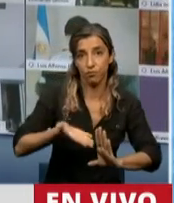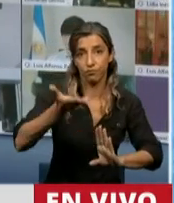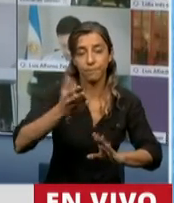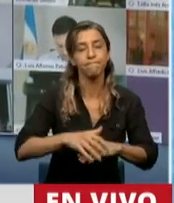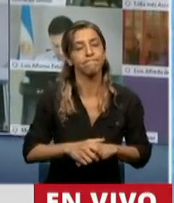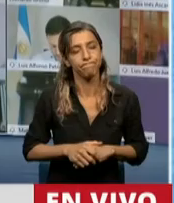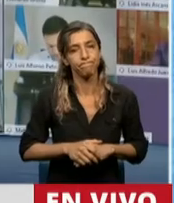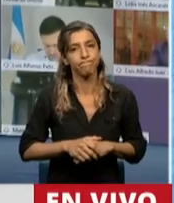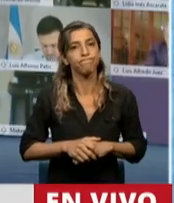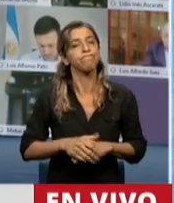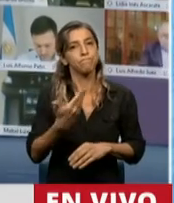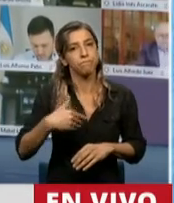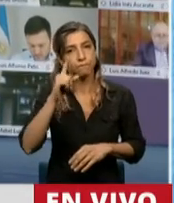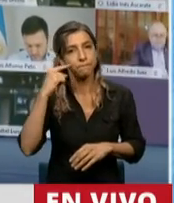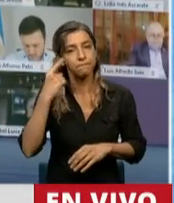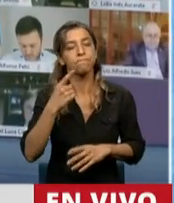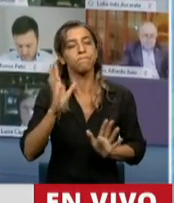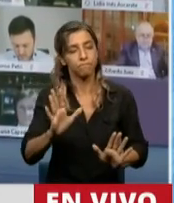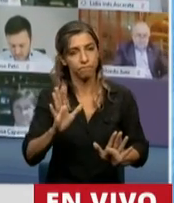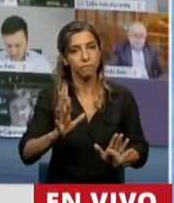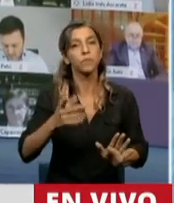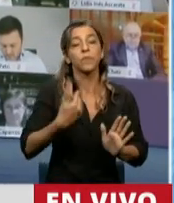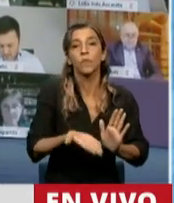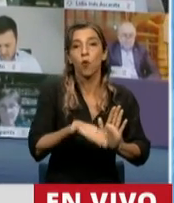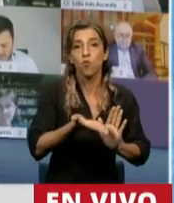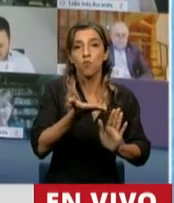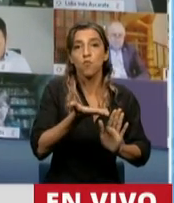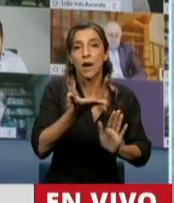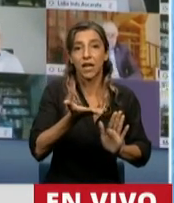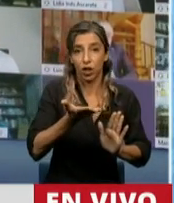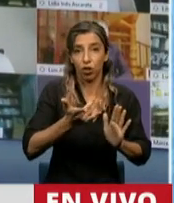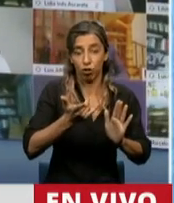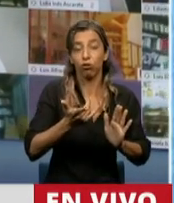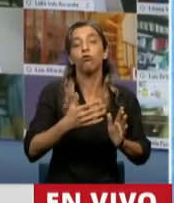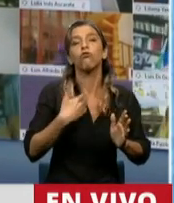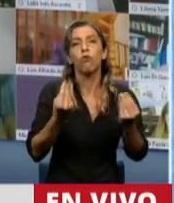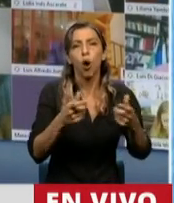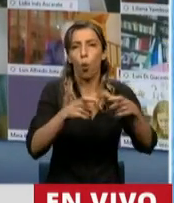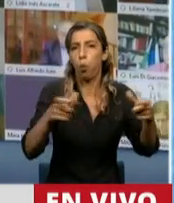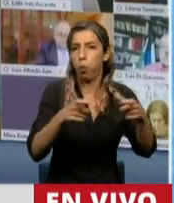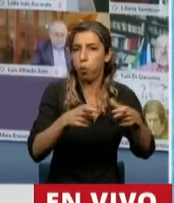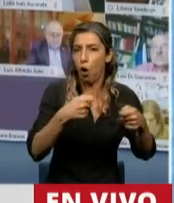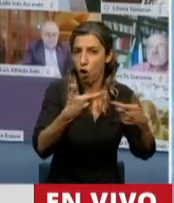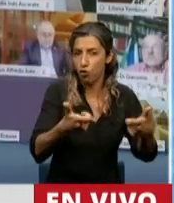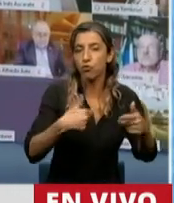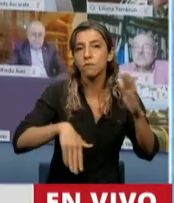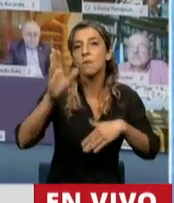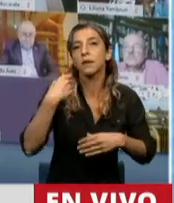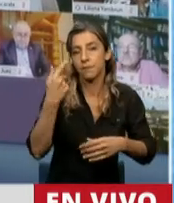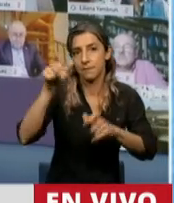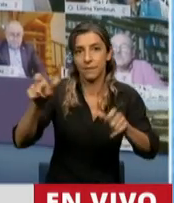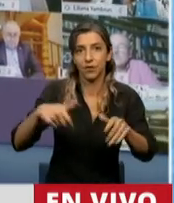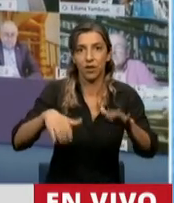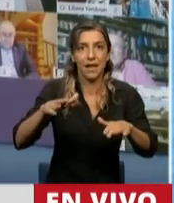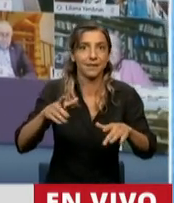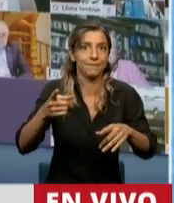dice, vamos a ir con aumento de suma fija, con bonos, sobre todo para aquellos sectores de menor poder adquisitivo.